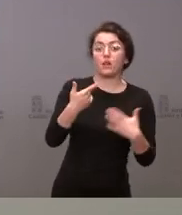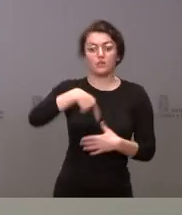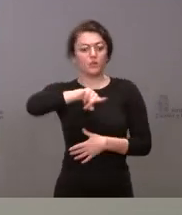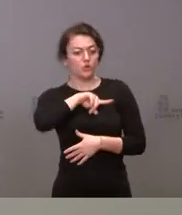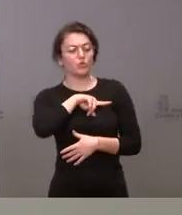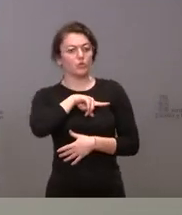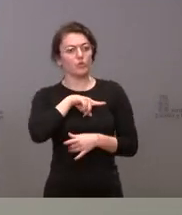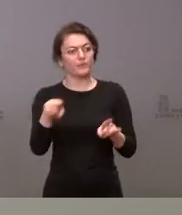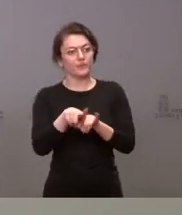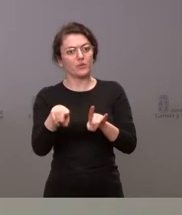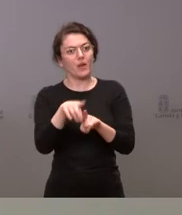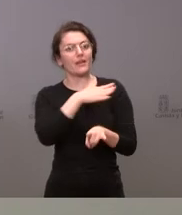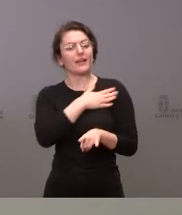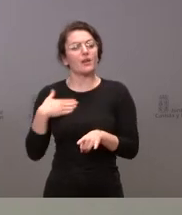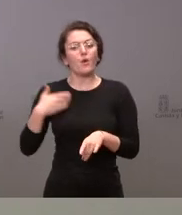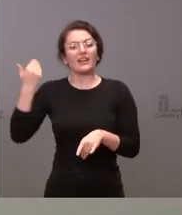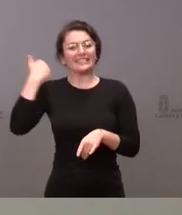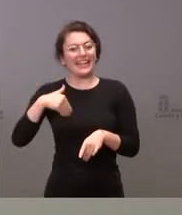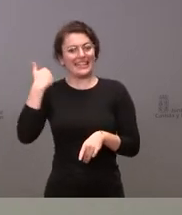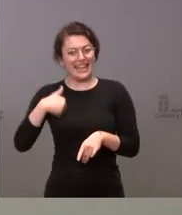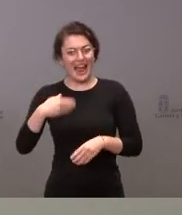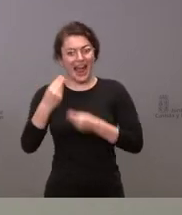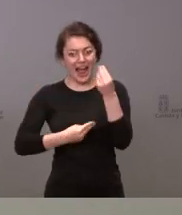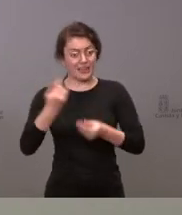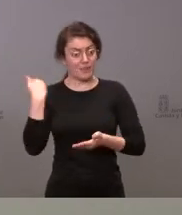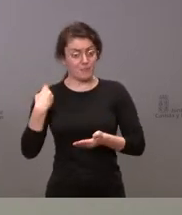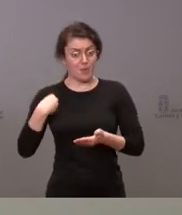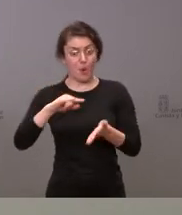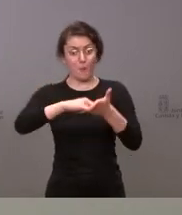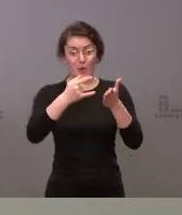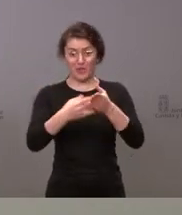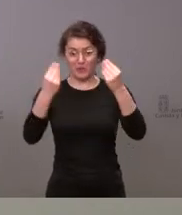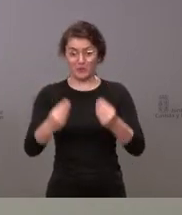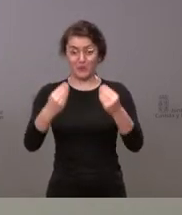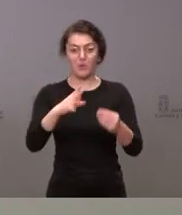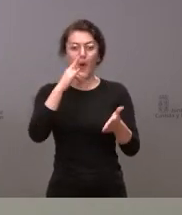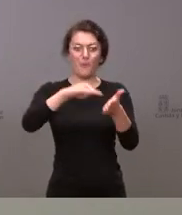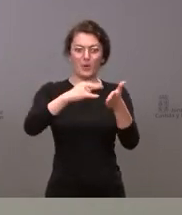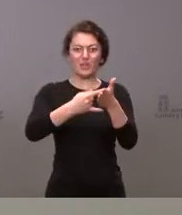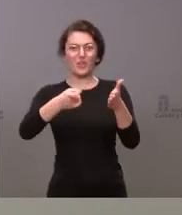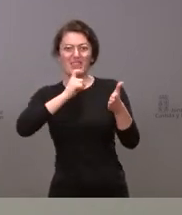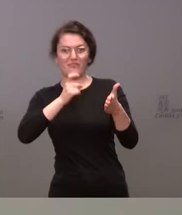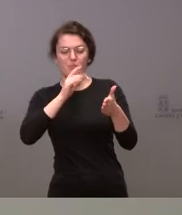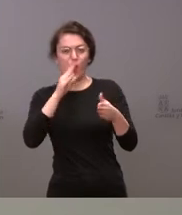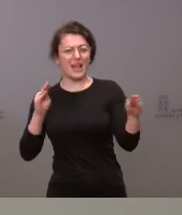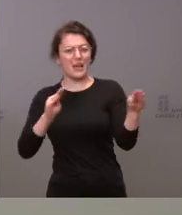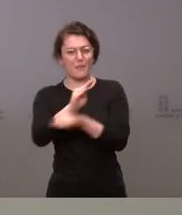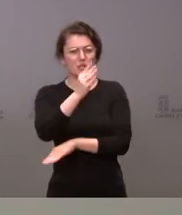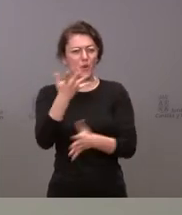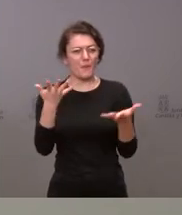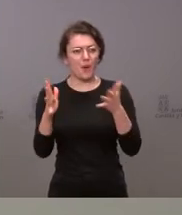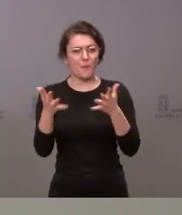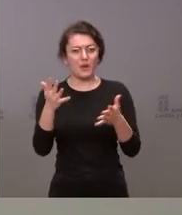llegar cuanto antes a la ejecución de este proyecto que es un proyecto complejo porque estamos hablando de una inversión si no recuerdo mal del entorno